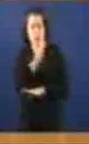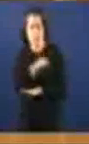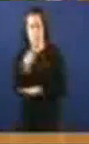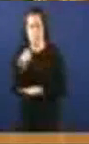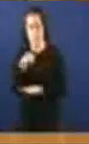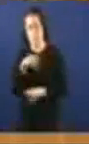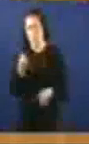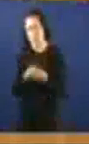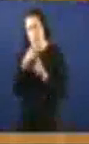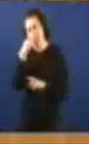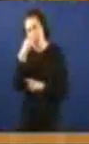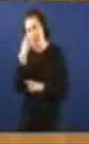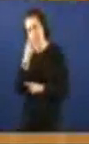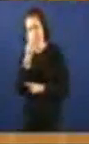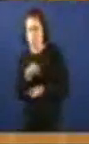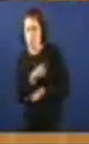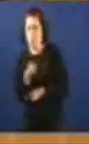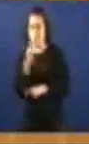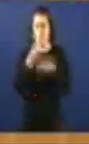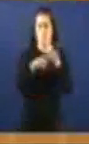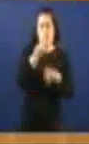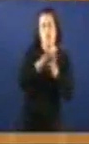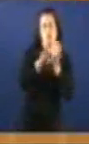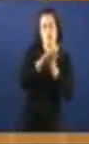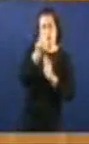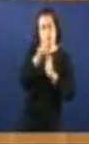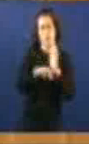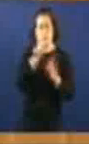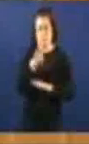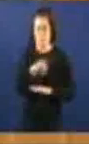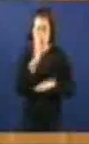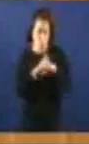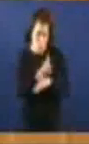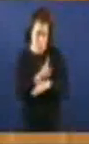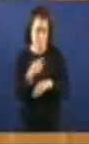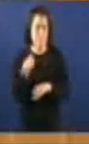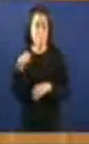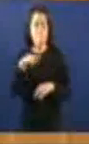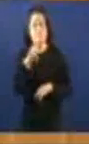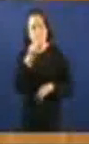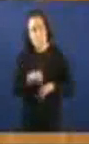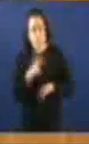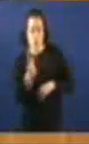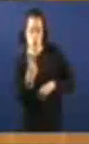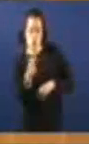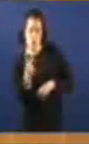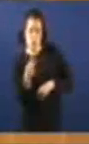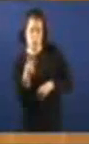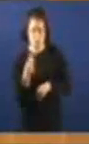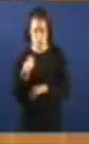interesa como a propia Constitución Española Que violan todos os días E, insisto, o Estatuto de Galicia Unha das dúas castes, precisamente